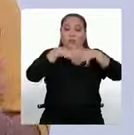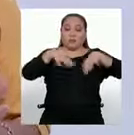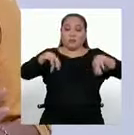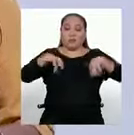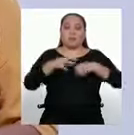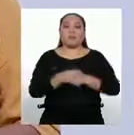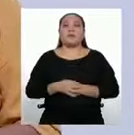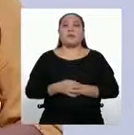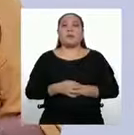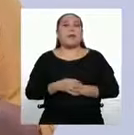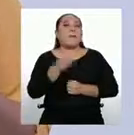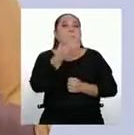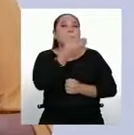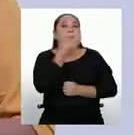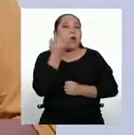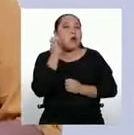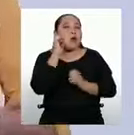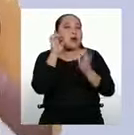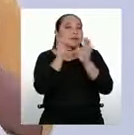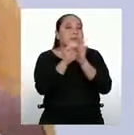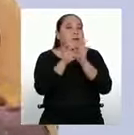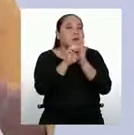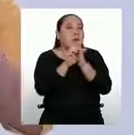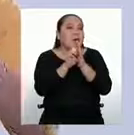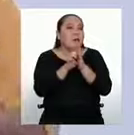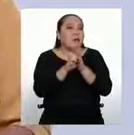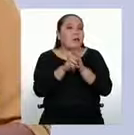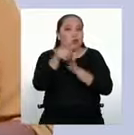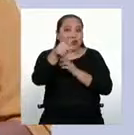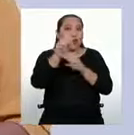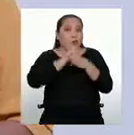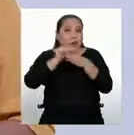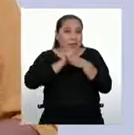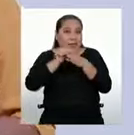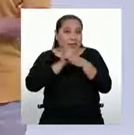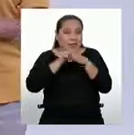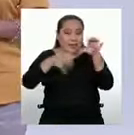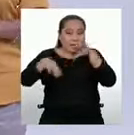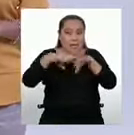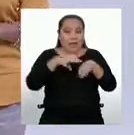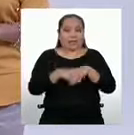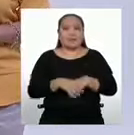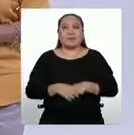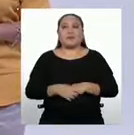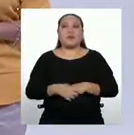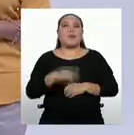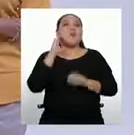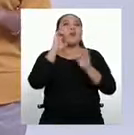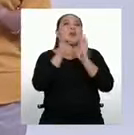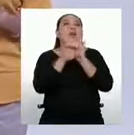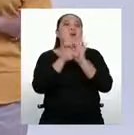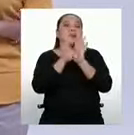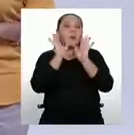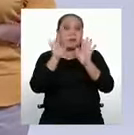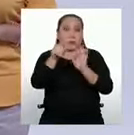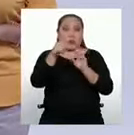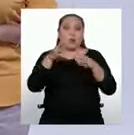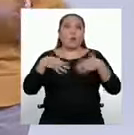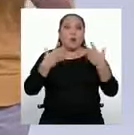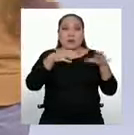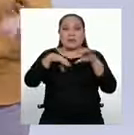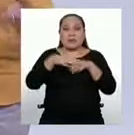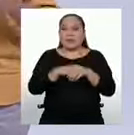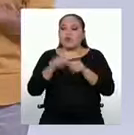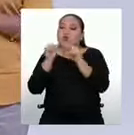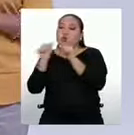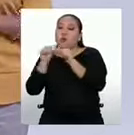la mejor forma de explicarlo y de aprender es haciéndolo nosotros mismos. ¿Qué te parece si hacemos algunos ejemplos para la cantidad de datos